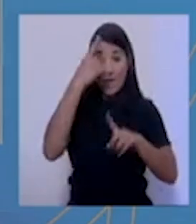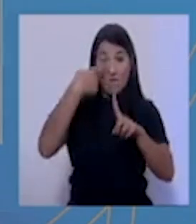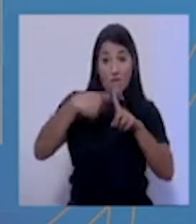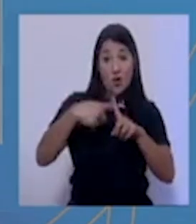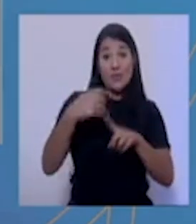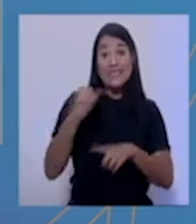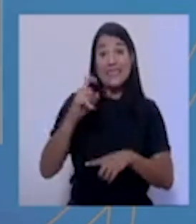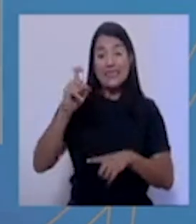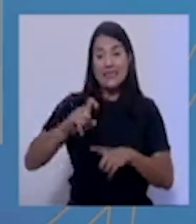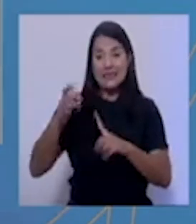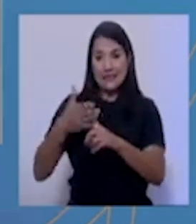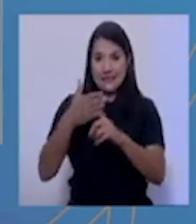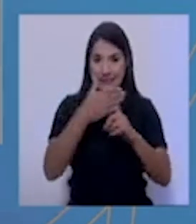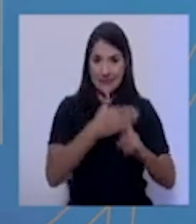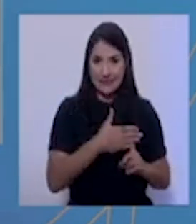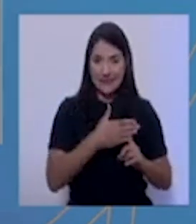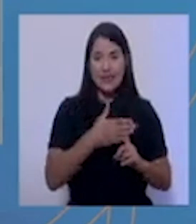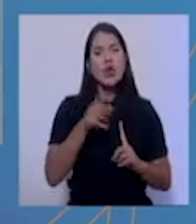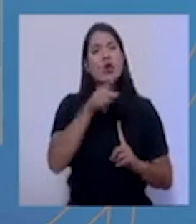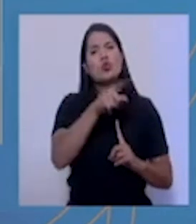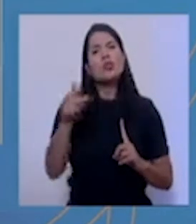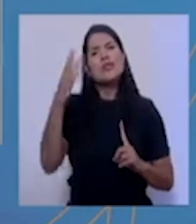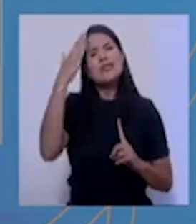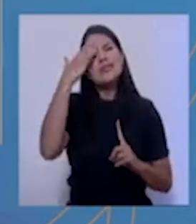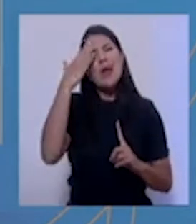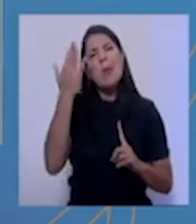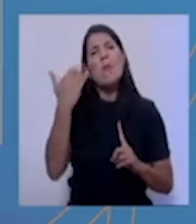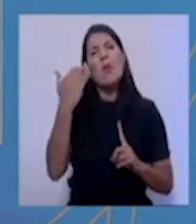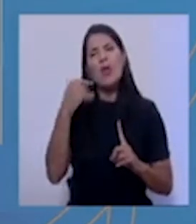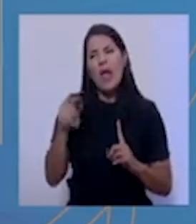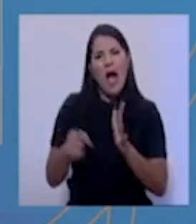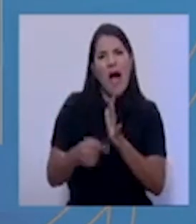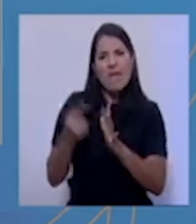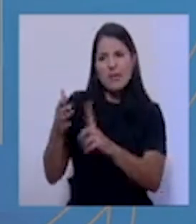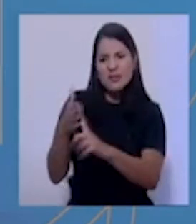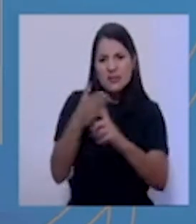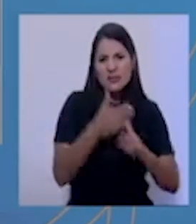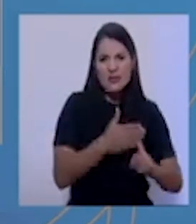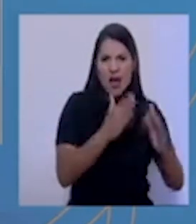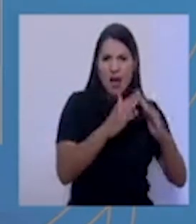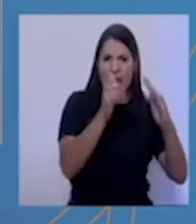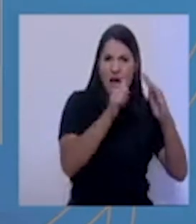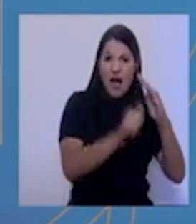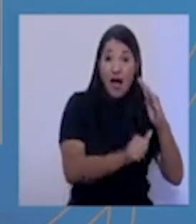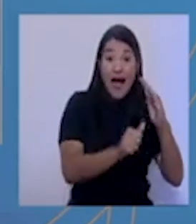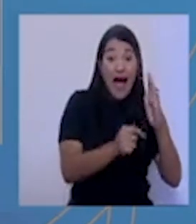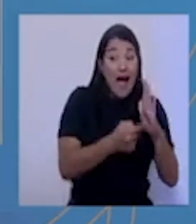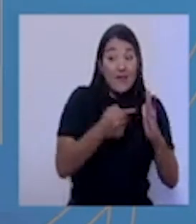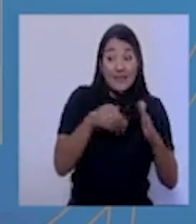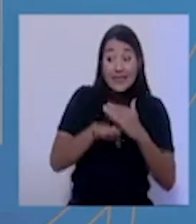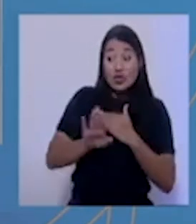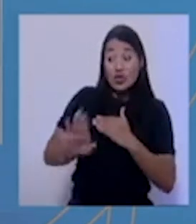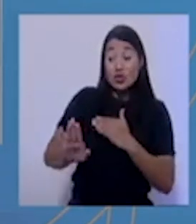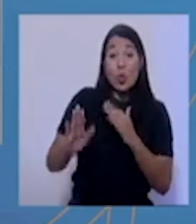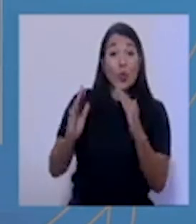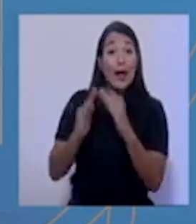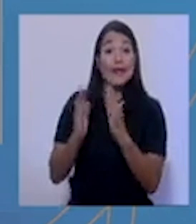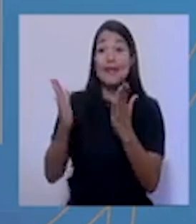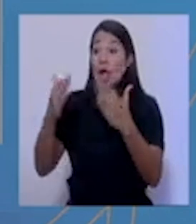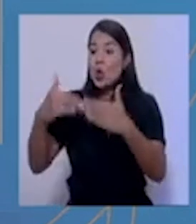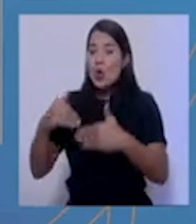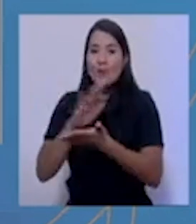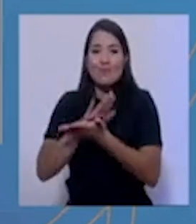Tenemos que tomar en consideración que este aislamiento se da principalmente porque las personas no tengan condiciones sanitarias en su lugar de